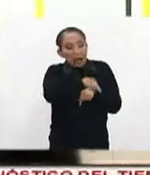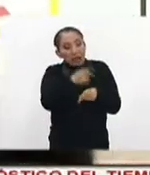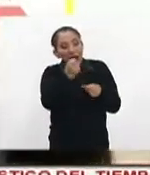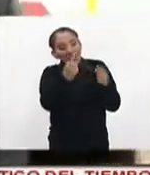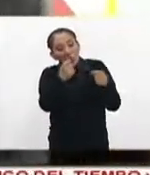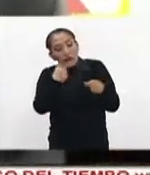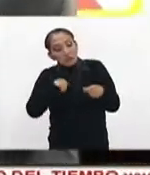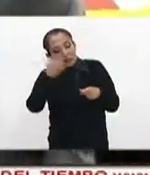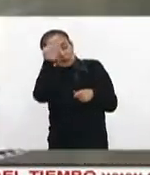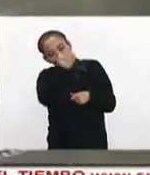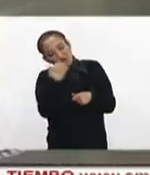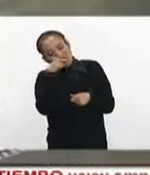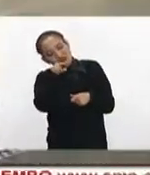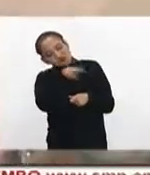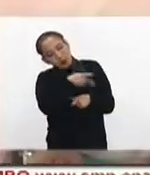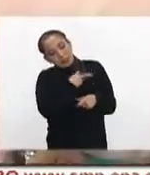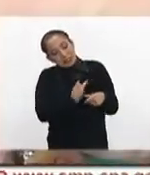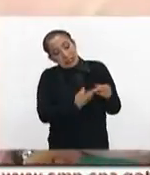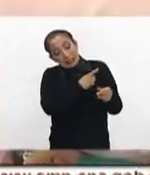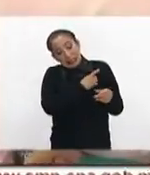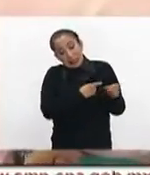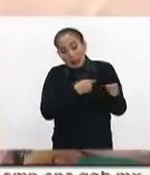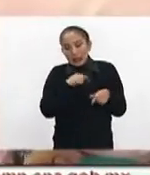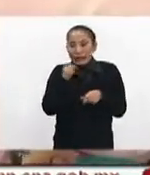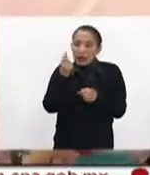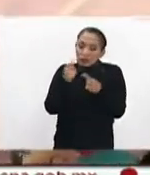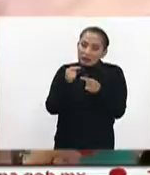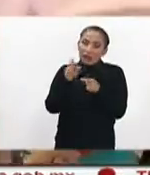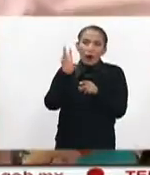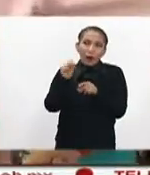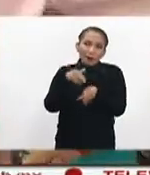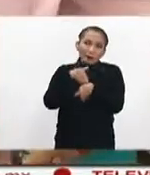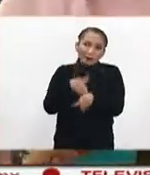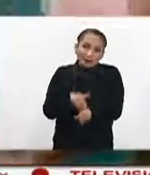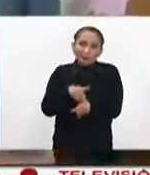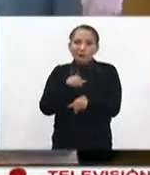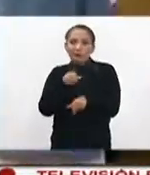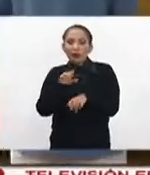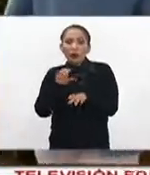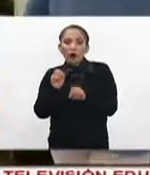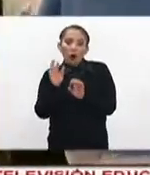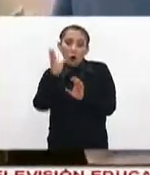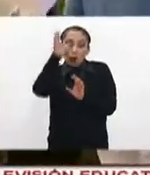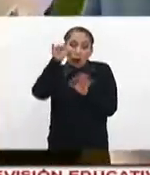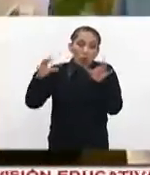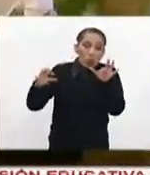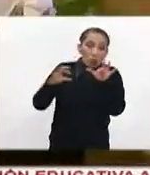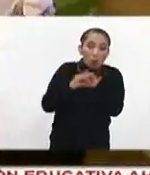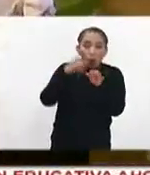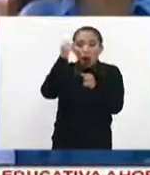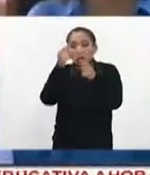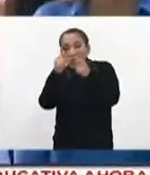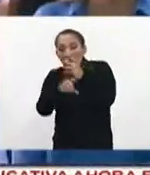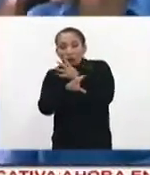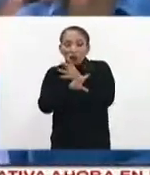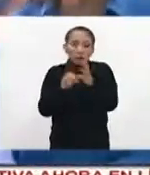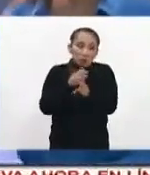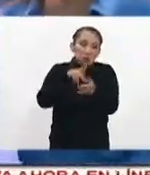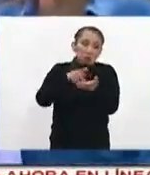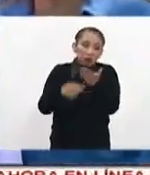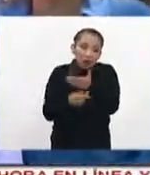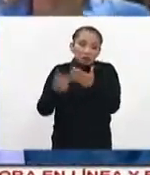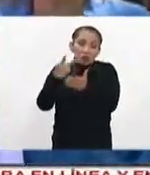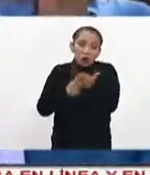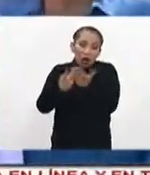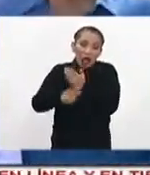algunos expertos, el presidente va a tener que ceder y va a tener que acordar algunos proyectos de